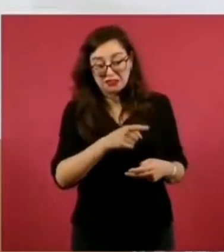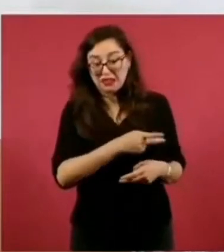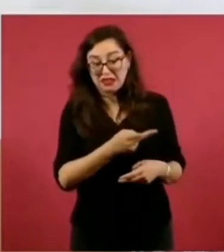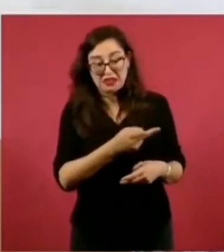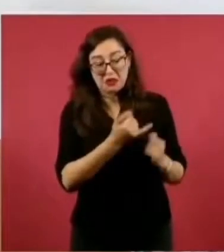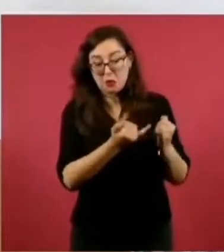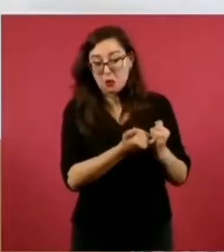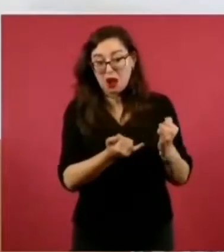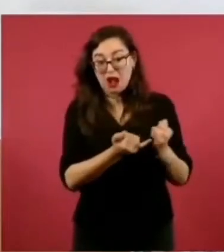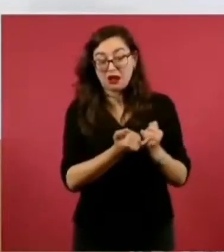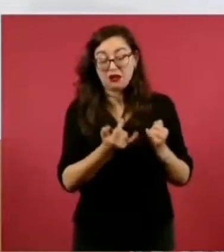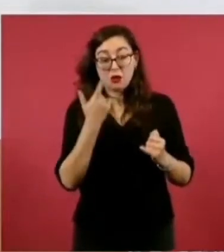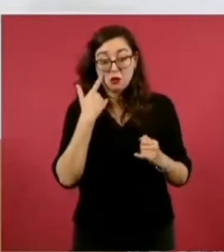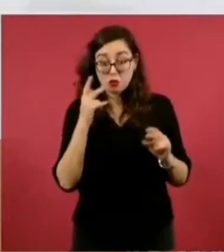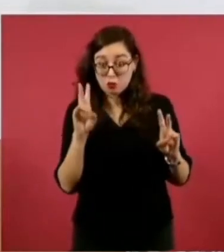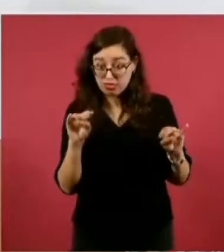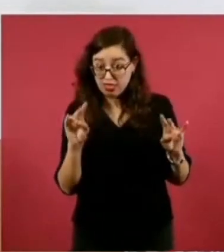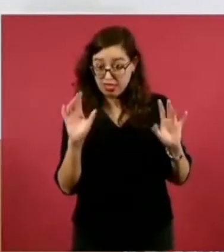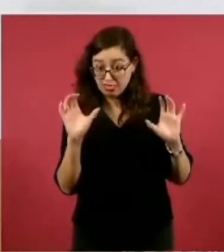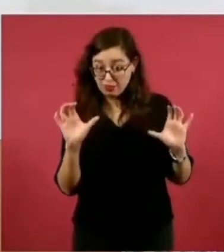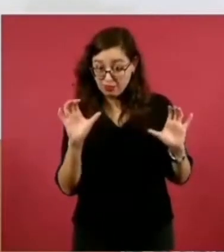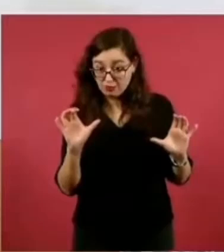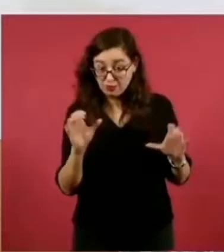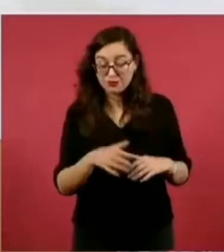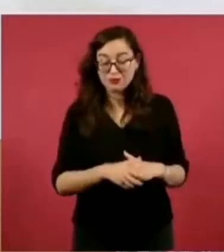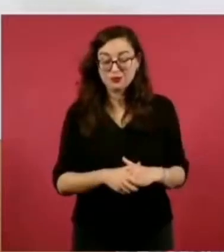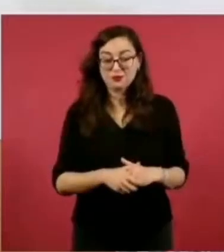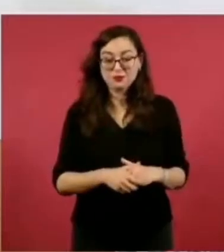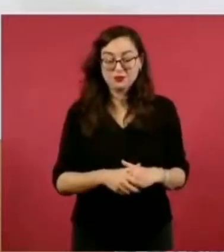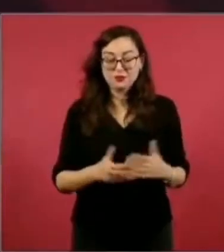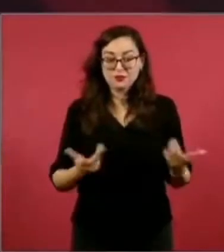ojo, mucho ojo, porque